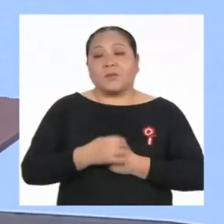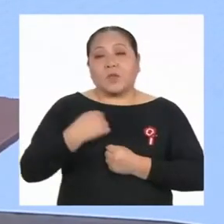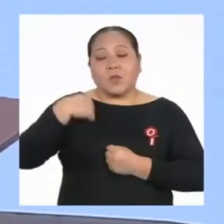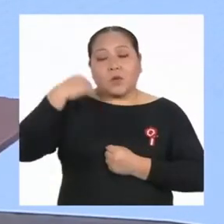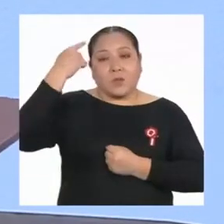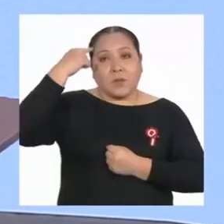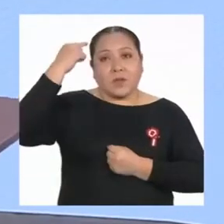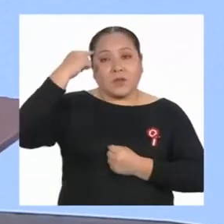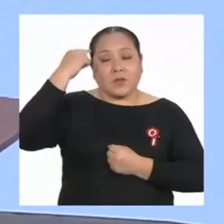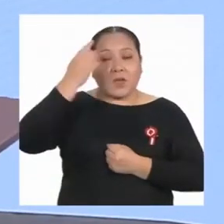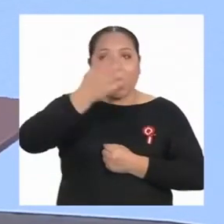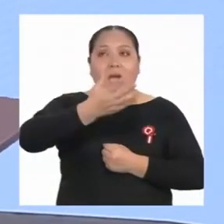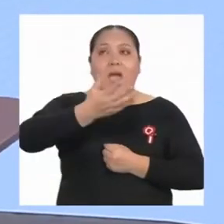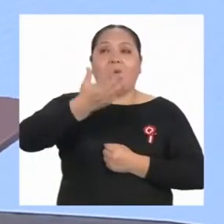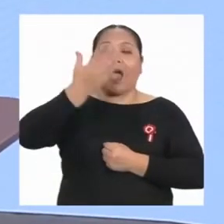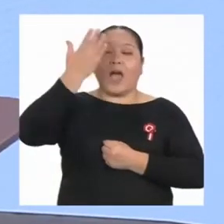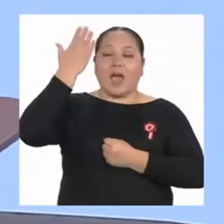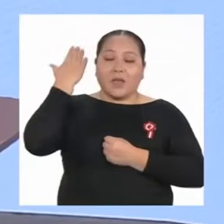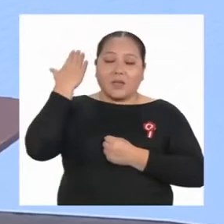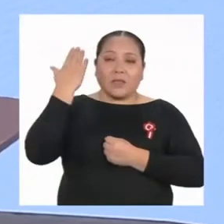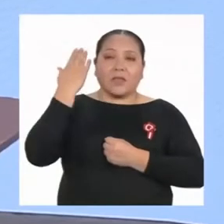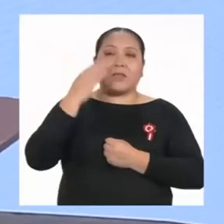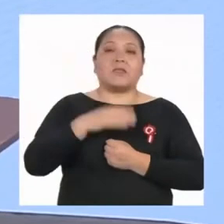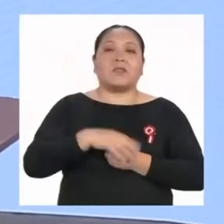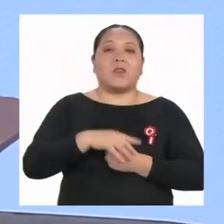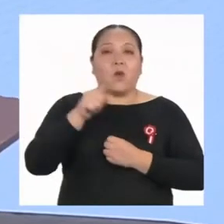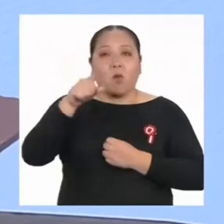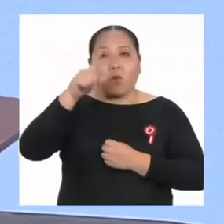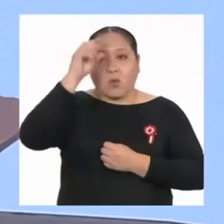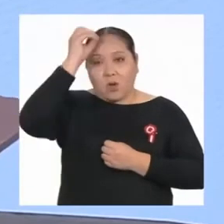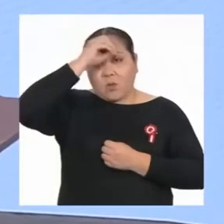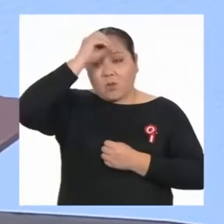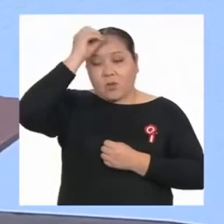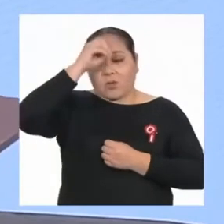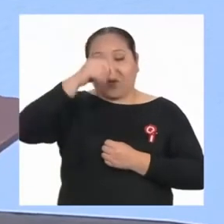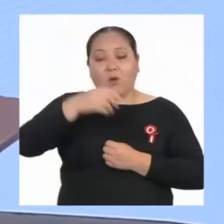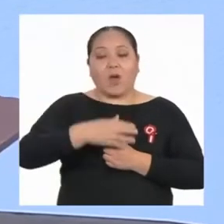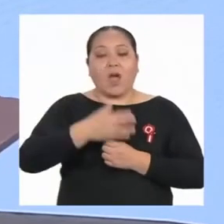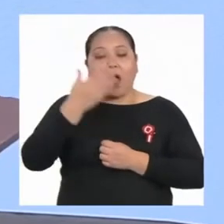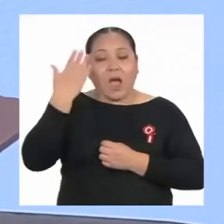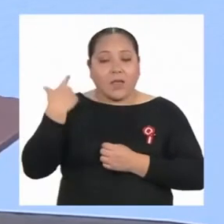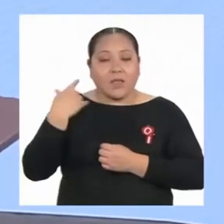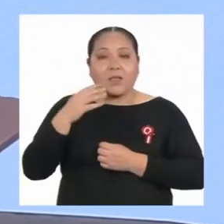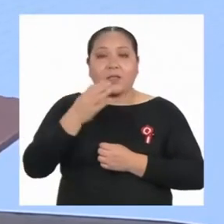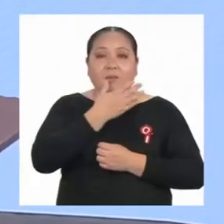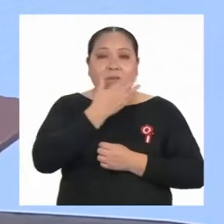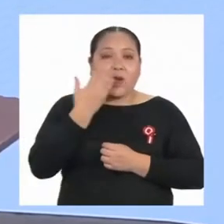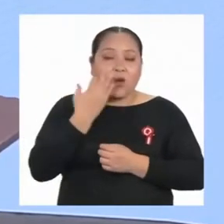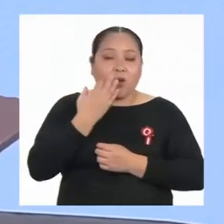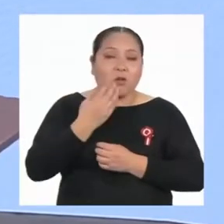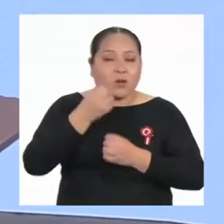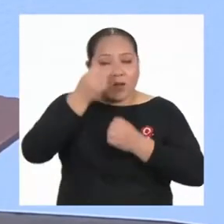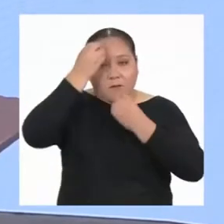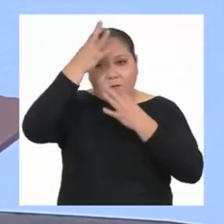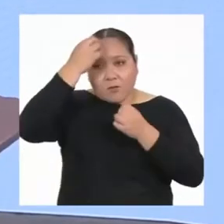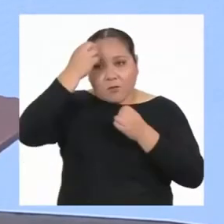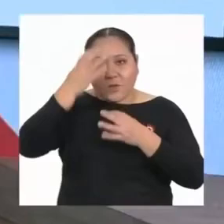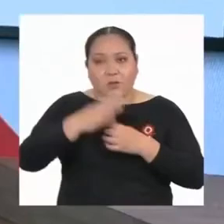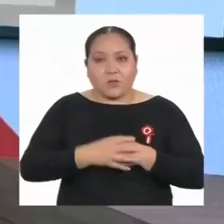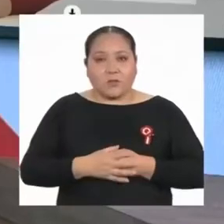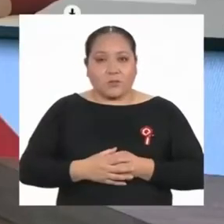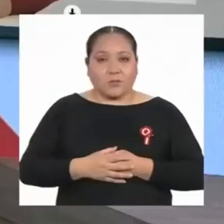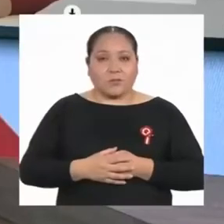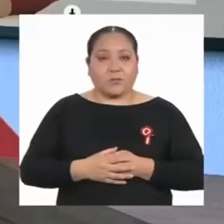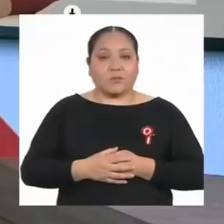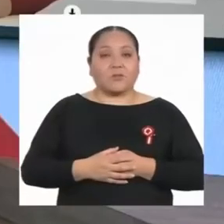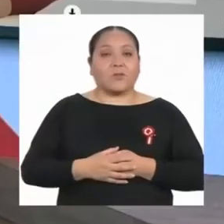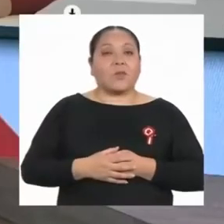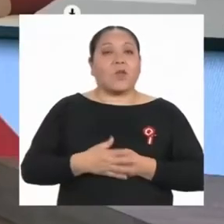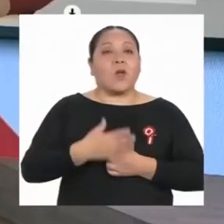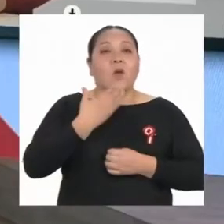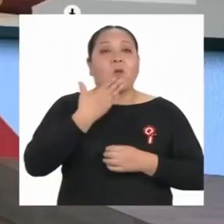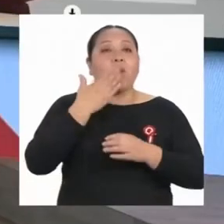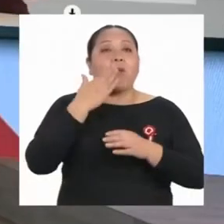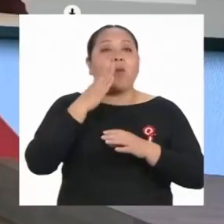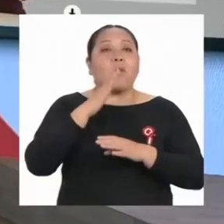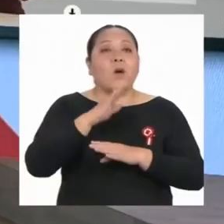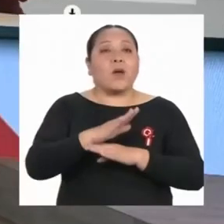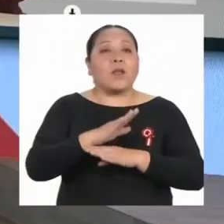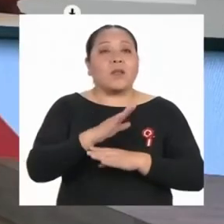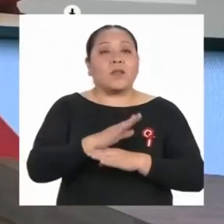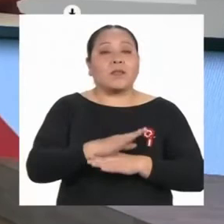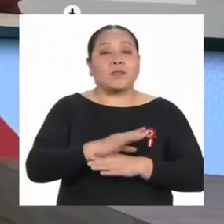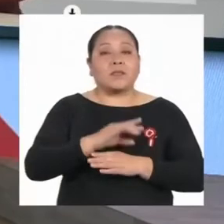una opinión es mejor estar bien informada y reflexionar. ¡Ahí voy! Buenas, Yaremis.